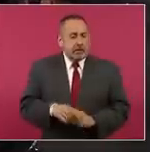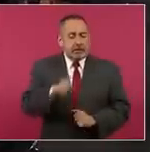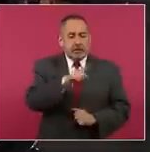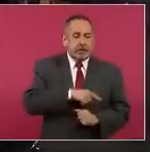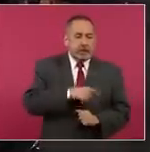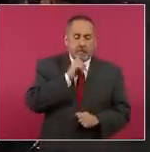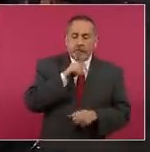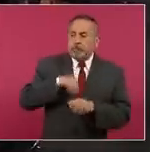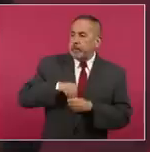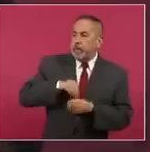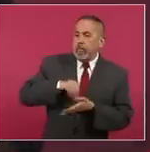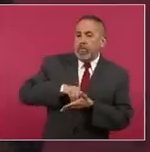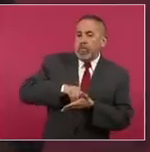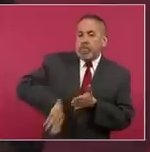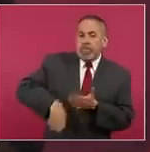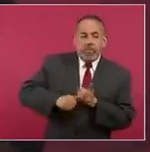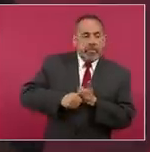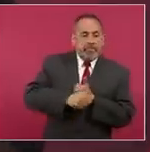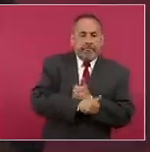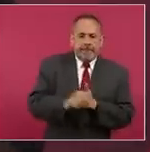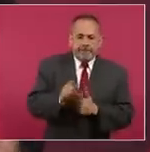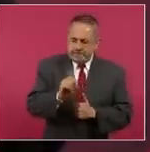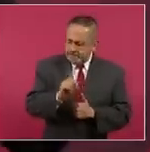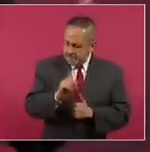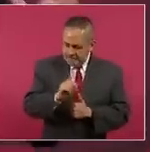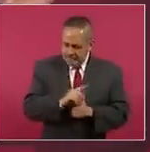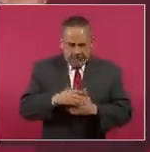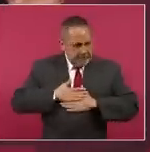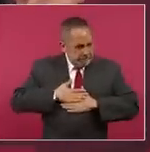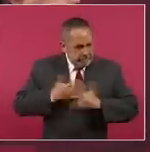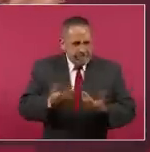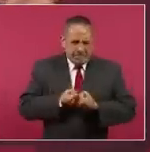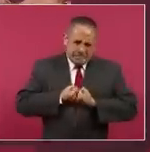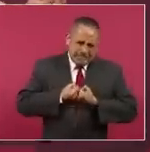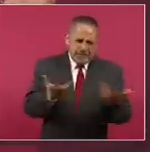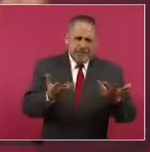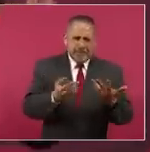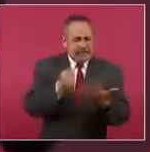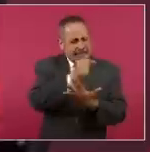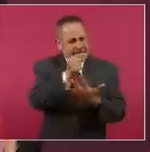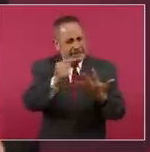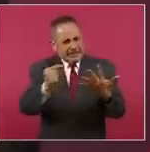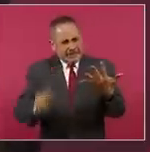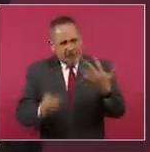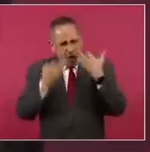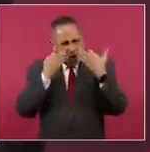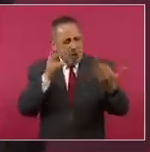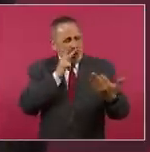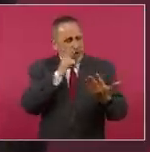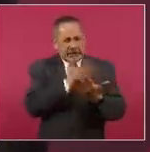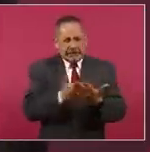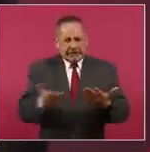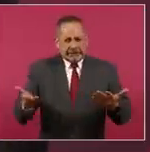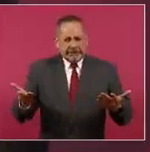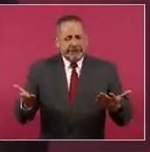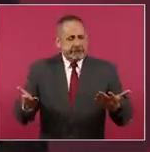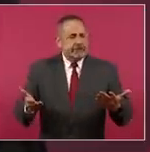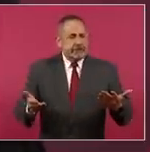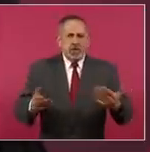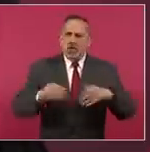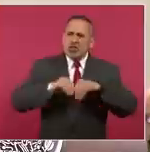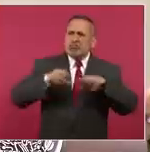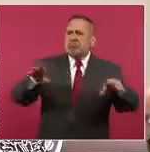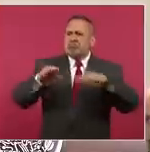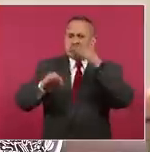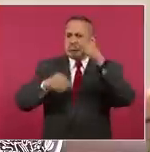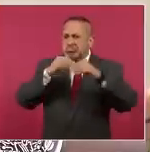y que se difunda